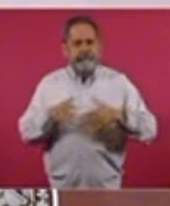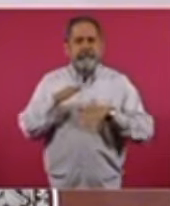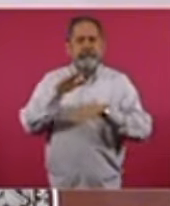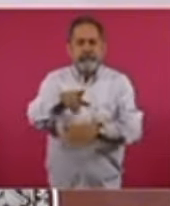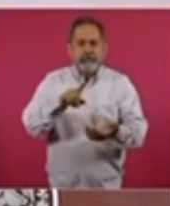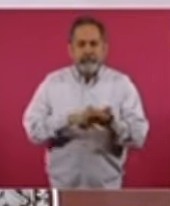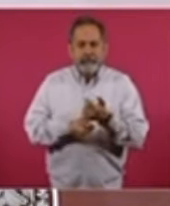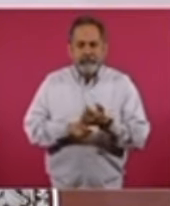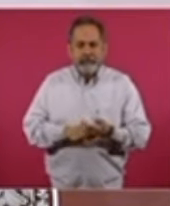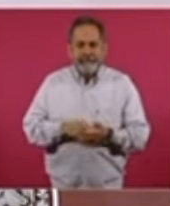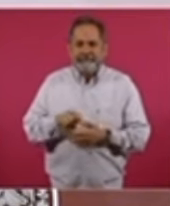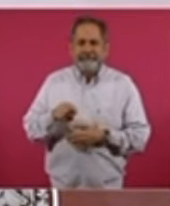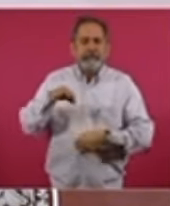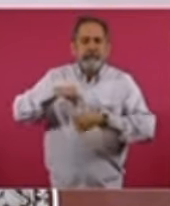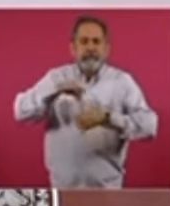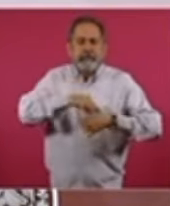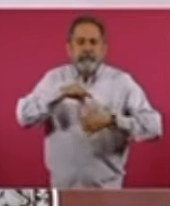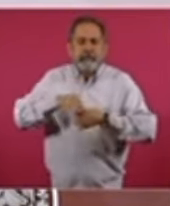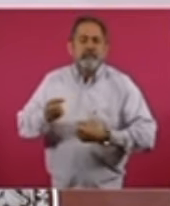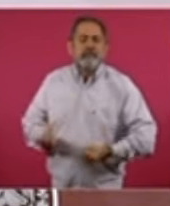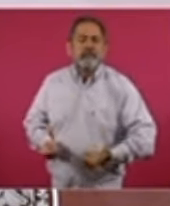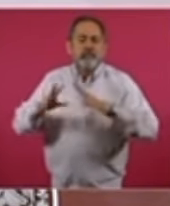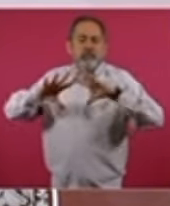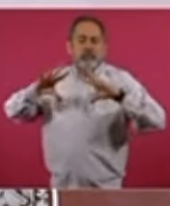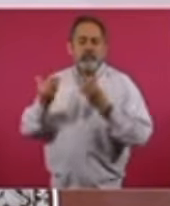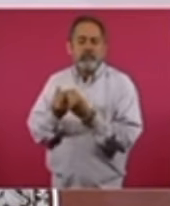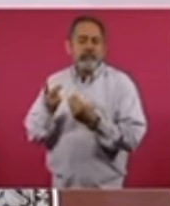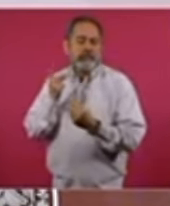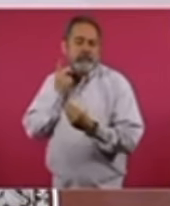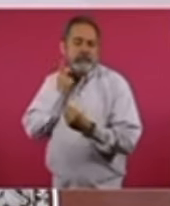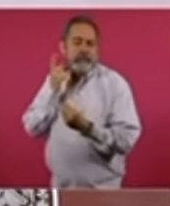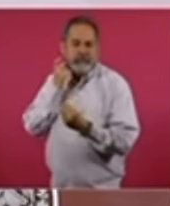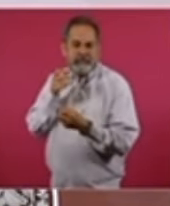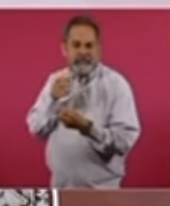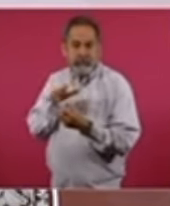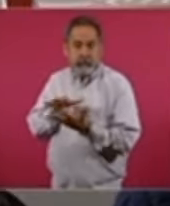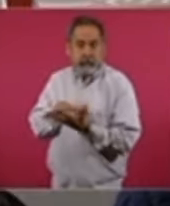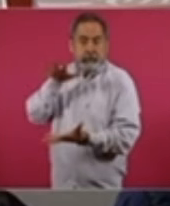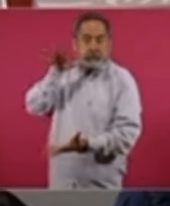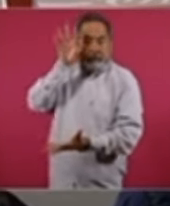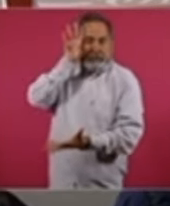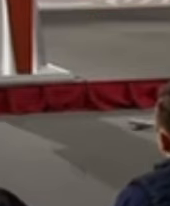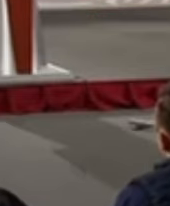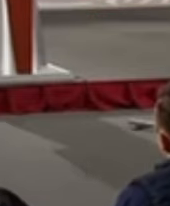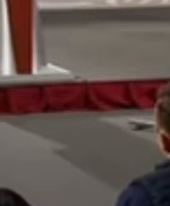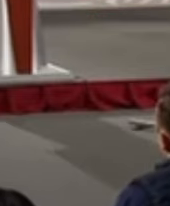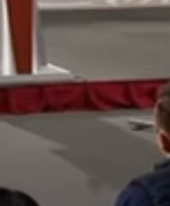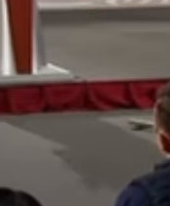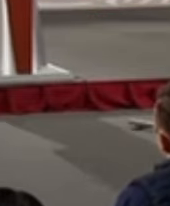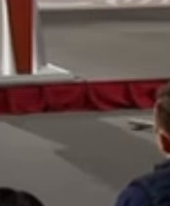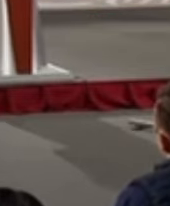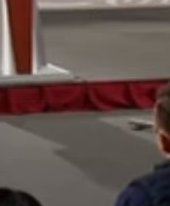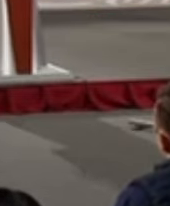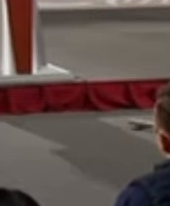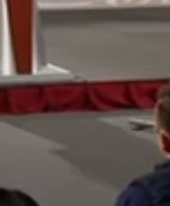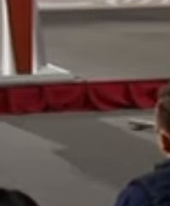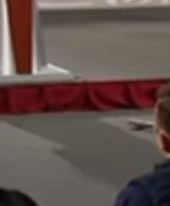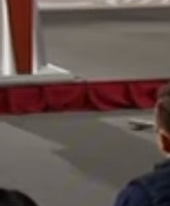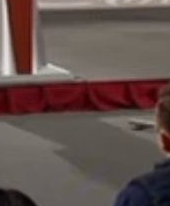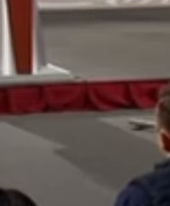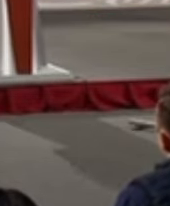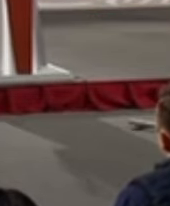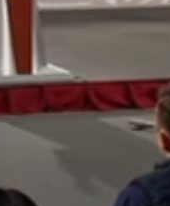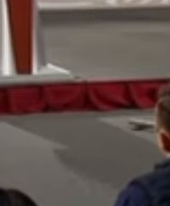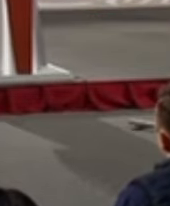sobrerepresentación para conocimiento de todo el pueblo de México. Este tema, como sabemos, en las